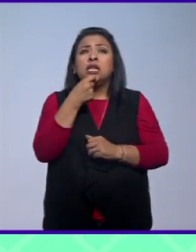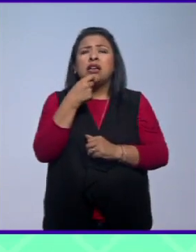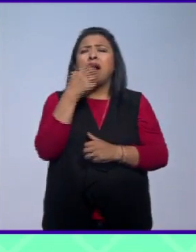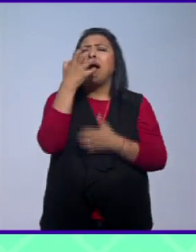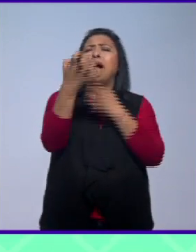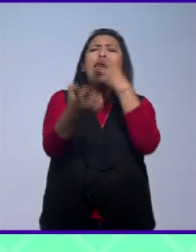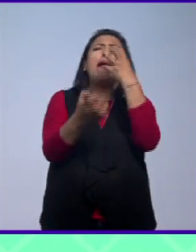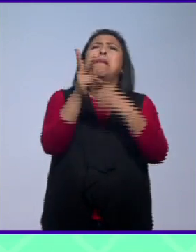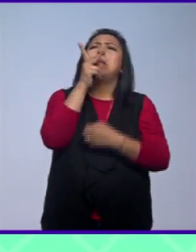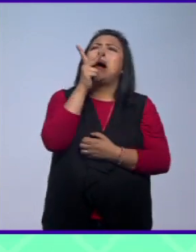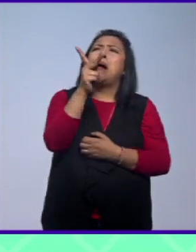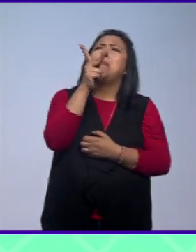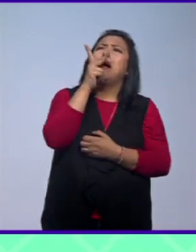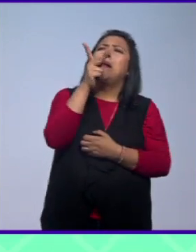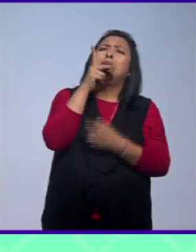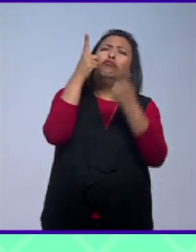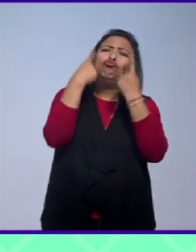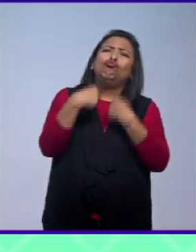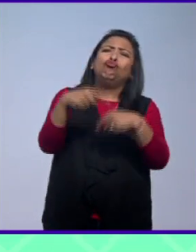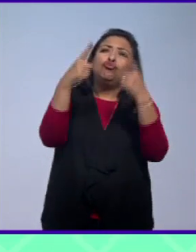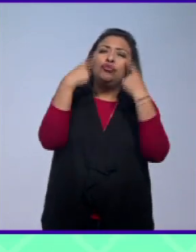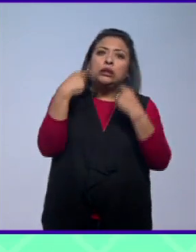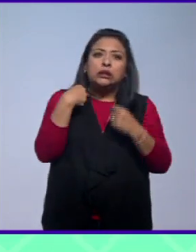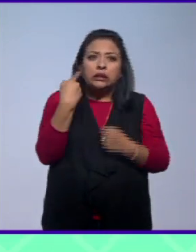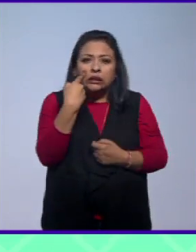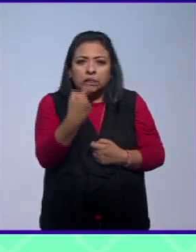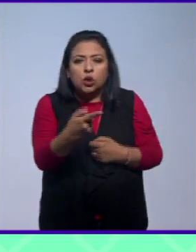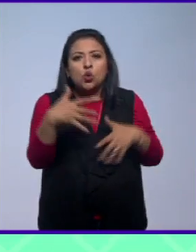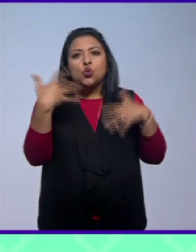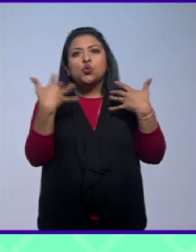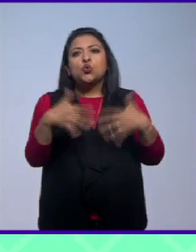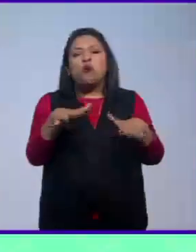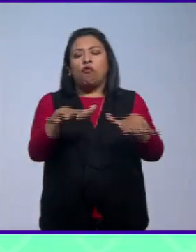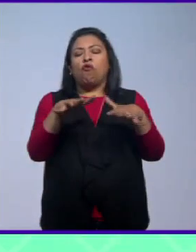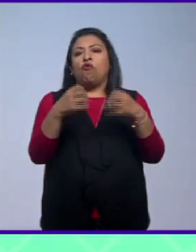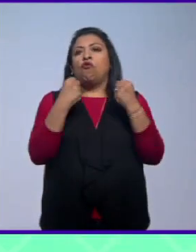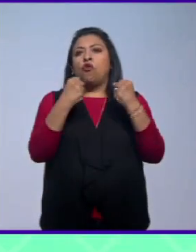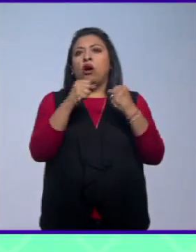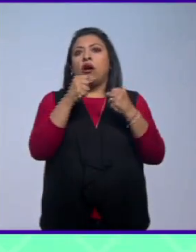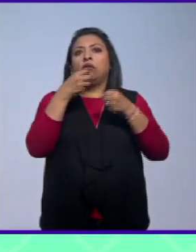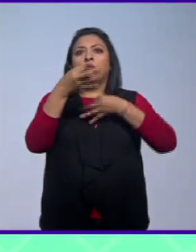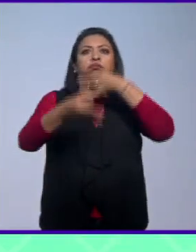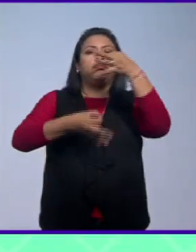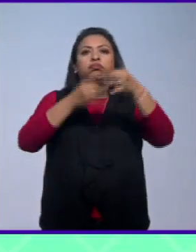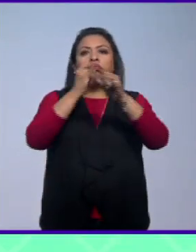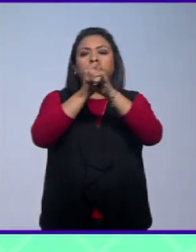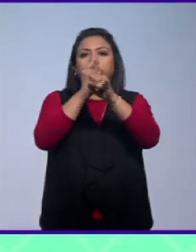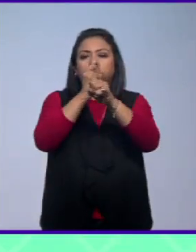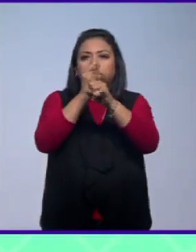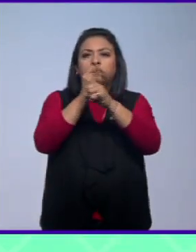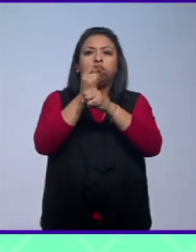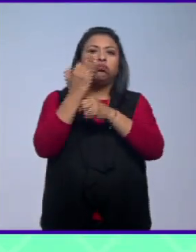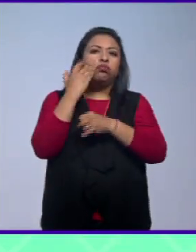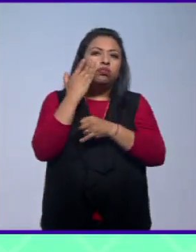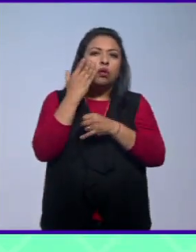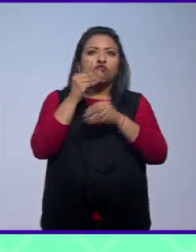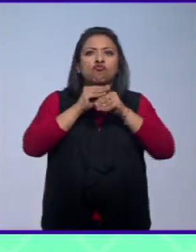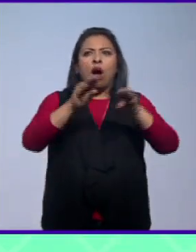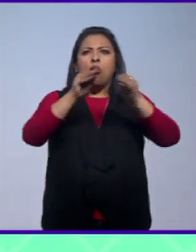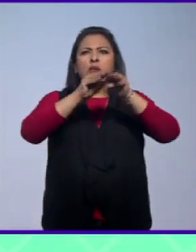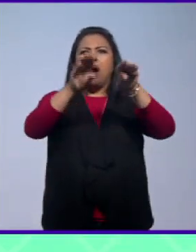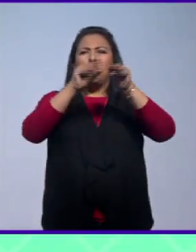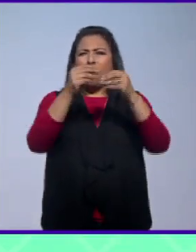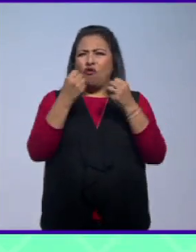gritando por sus papás están llorando y esto ha causado un impacto muy fuerte en las redes sociales se ha convertido en un en un trending topic